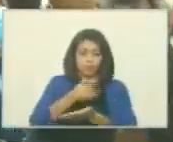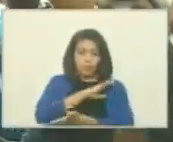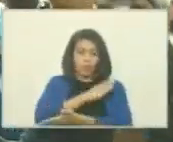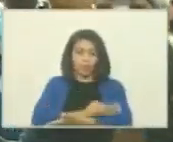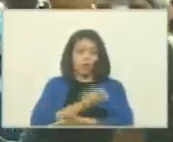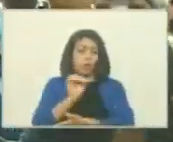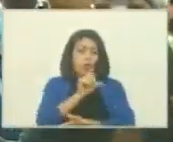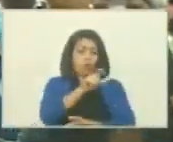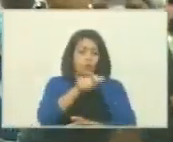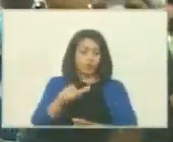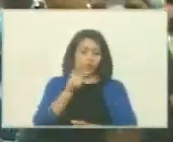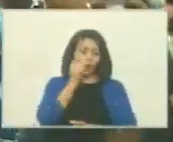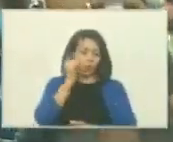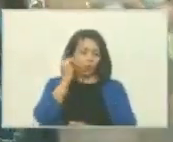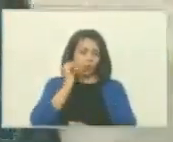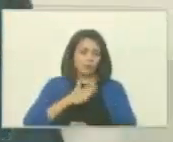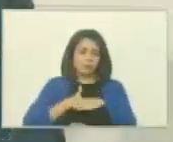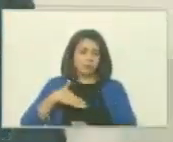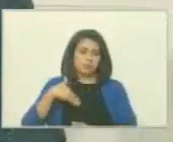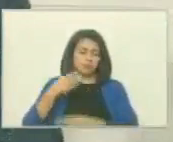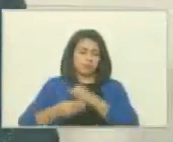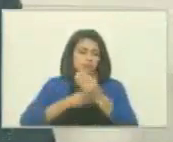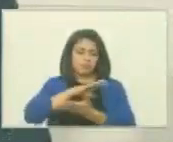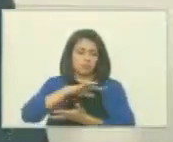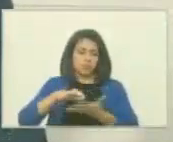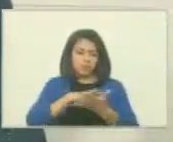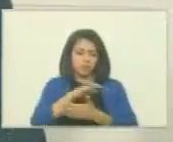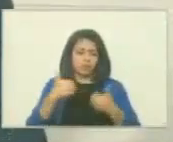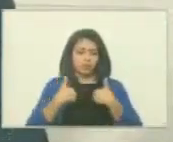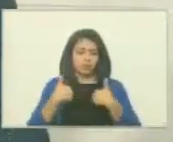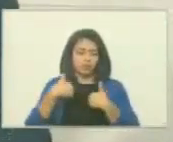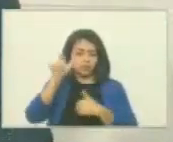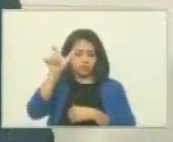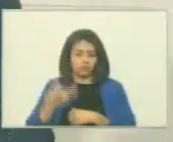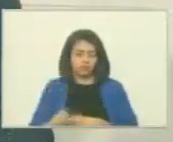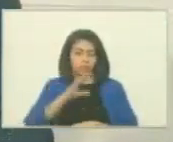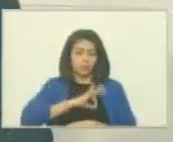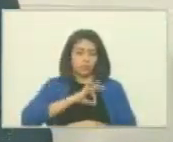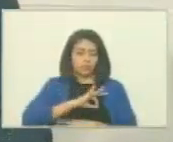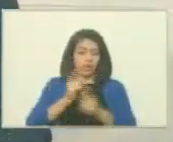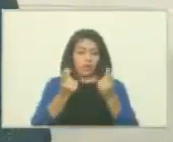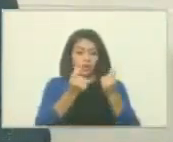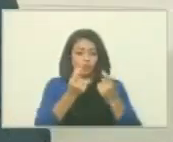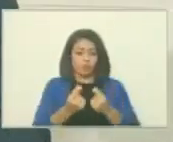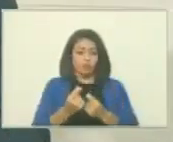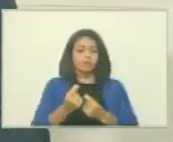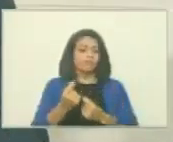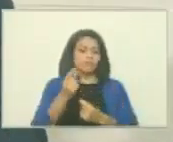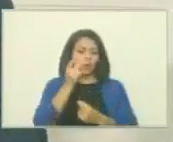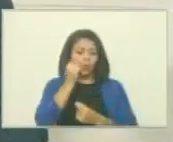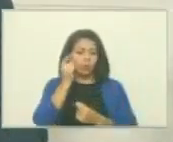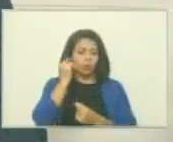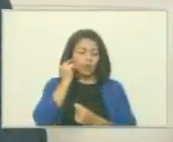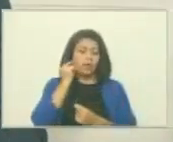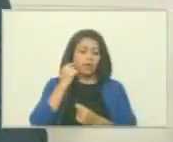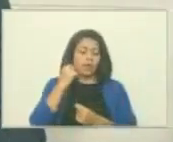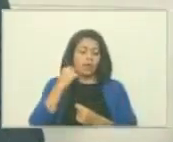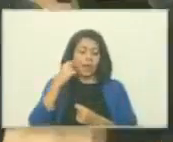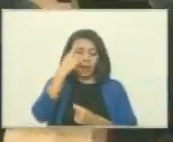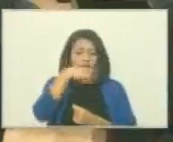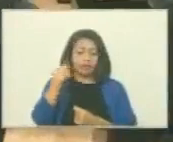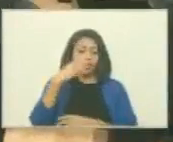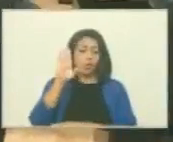venezolanas y venezolanos que se vean afectados por su condición social, económica, de género o racial. ¿Lo jura,